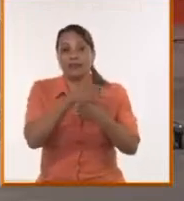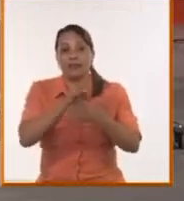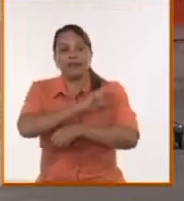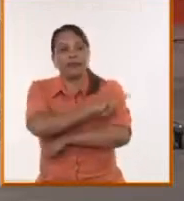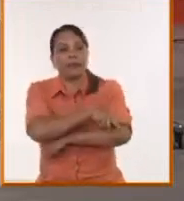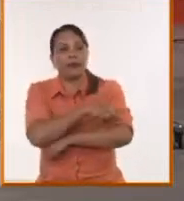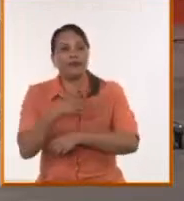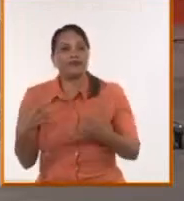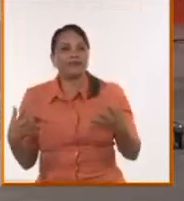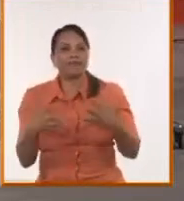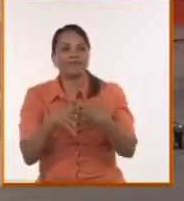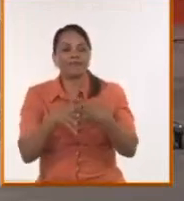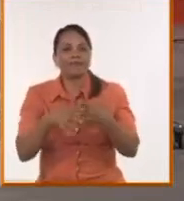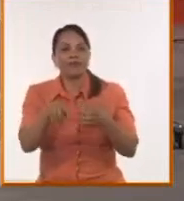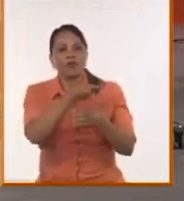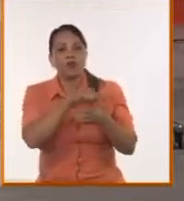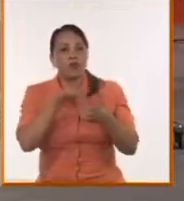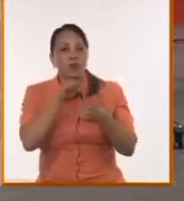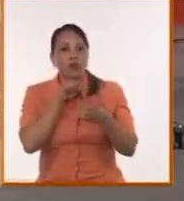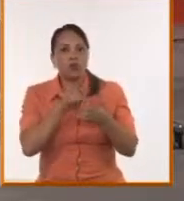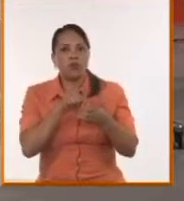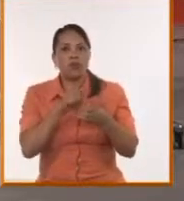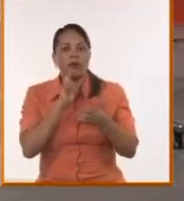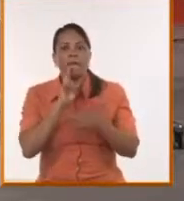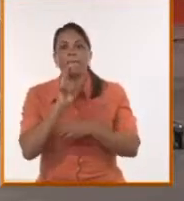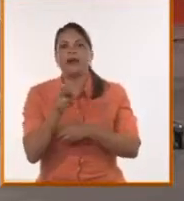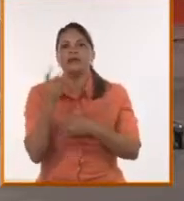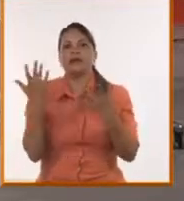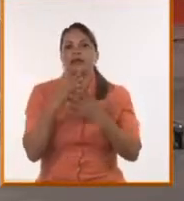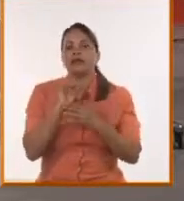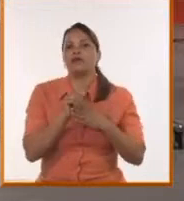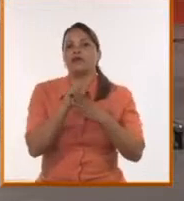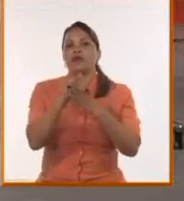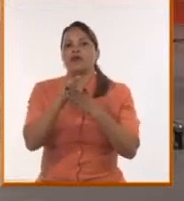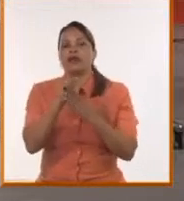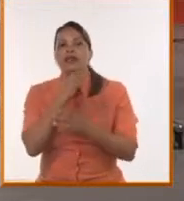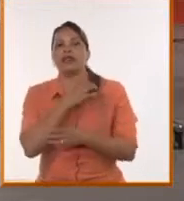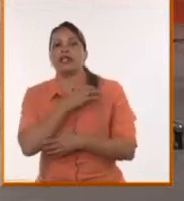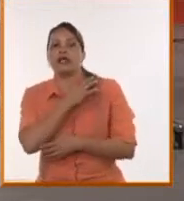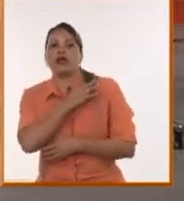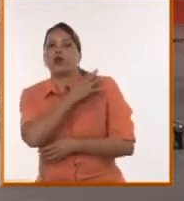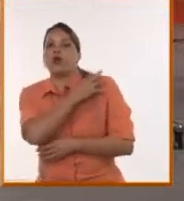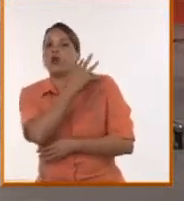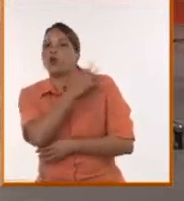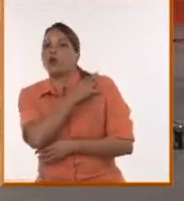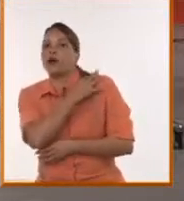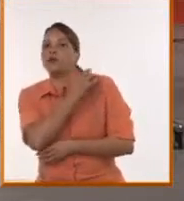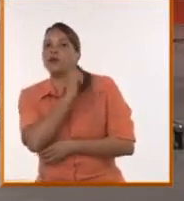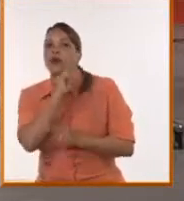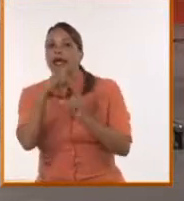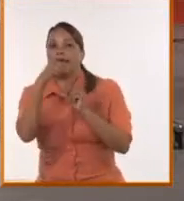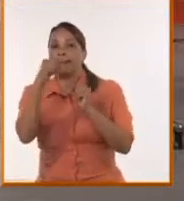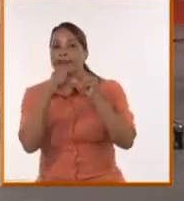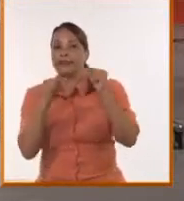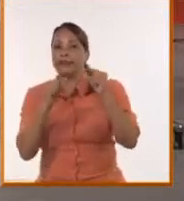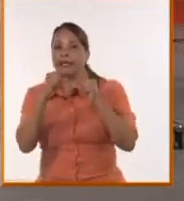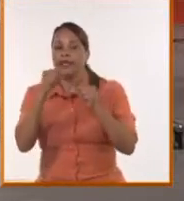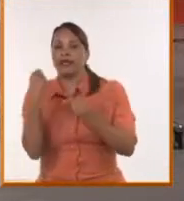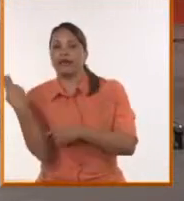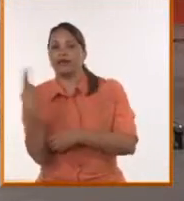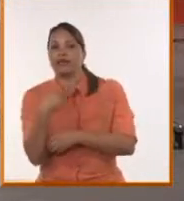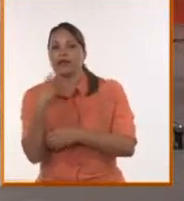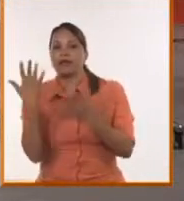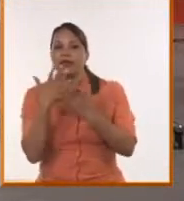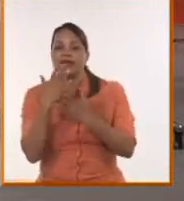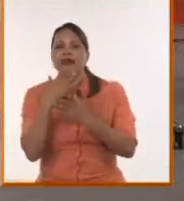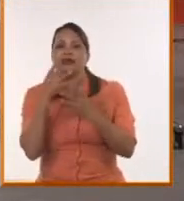a los vectores subatómicos, que solo tiene mando un general de cuatro estrellas que nombra al presidente de Estados Unidos, y que se hace,